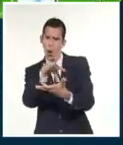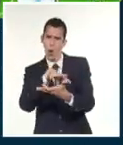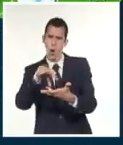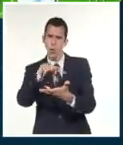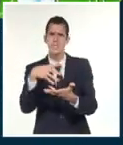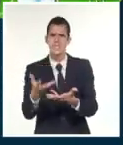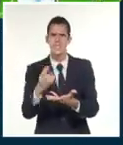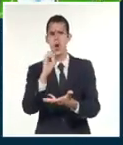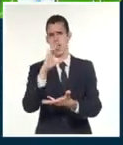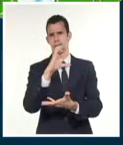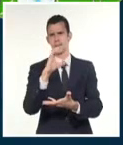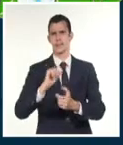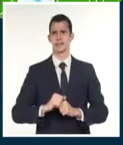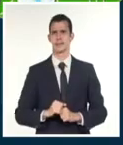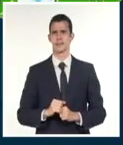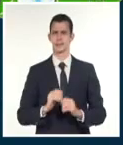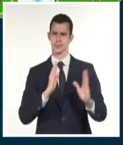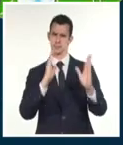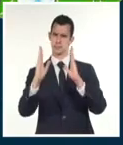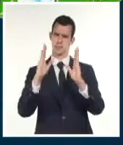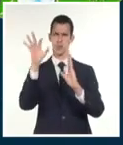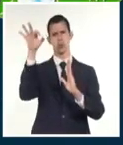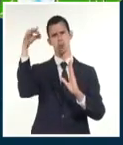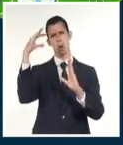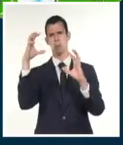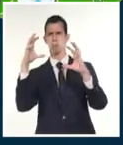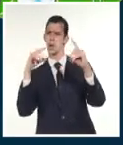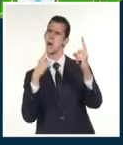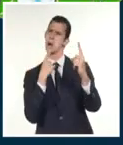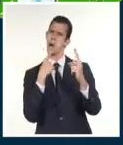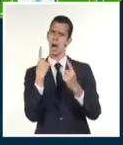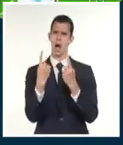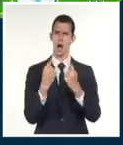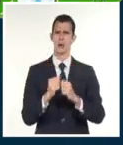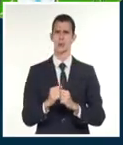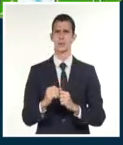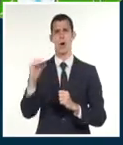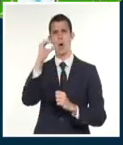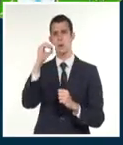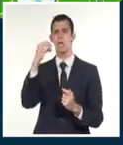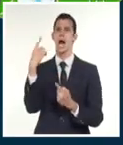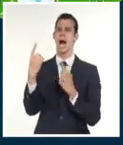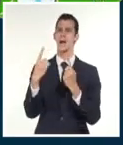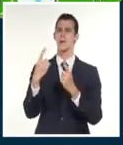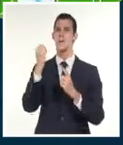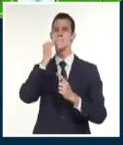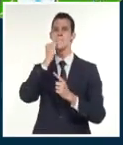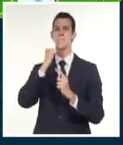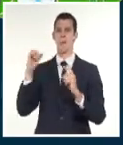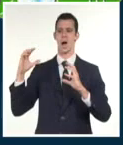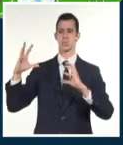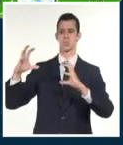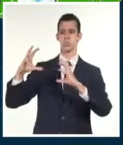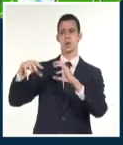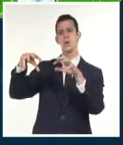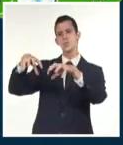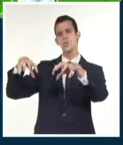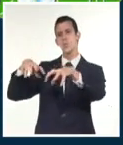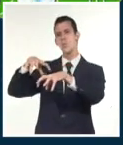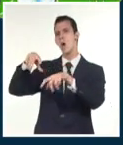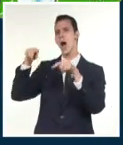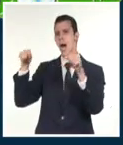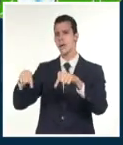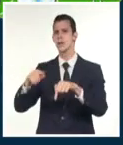lado en la costa norte de la zona central y también en la parte oriental con algún chubasco, alguna lluvia allá por la influencia de